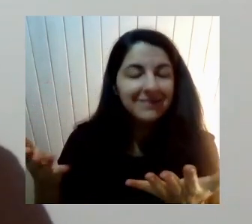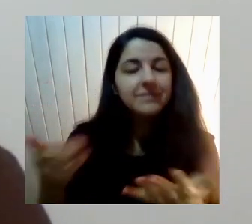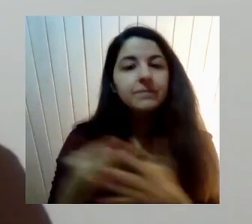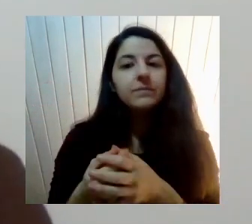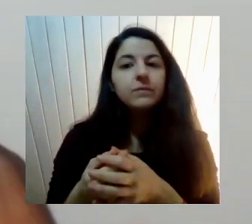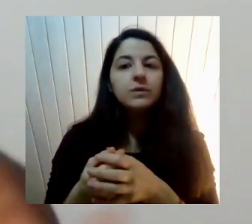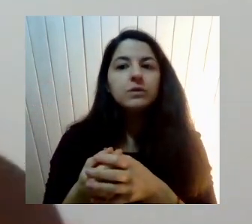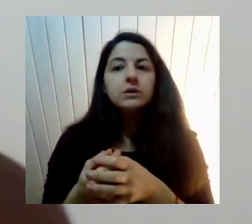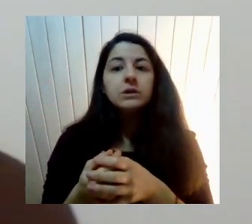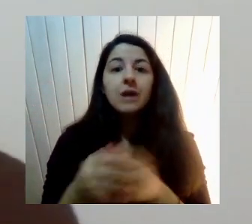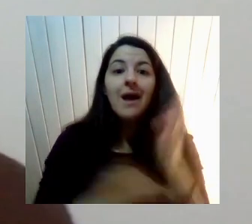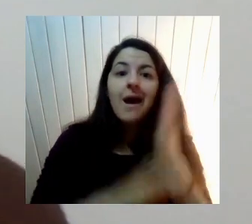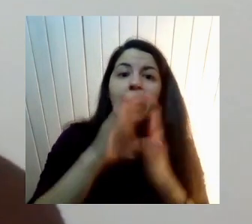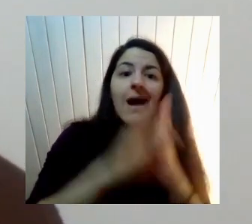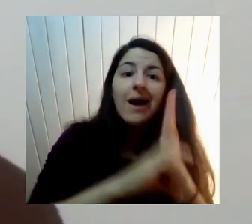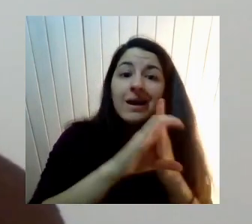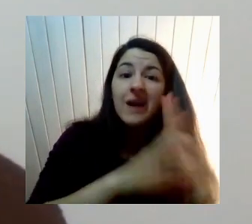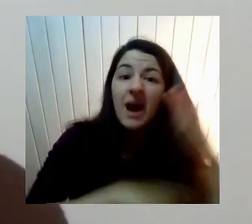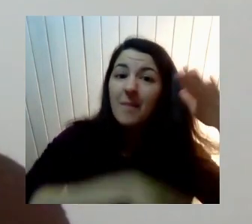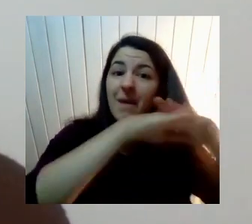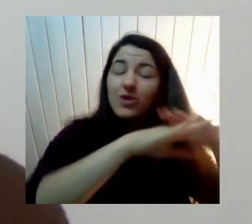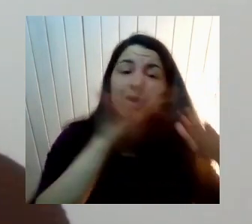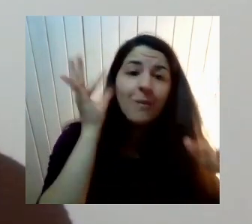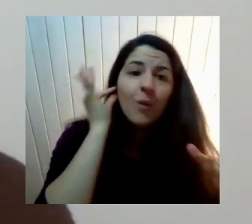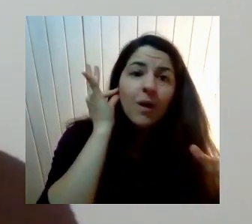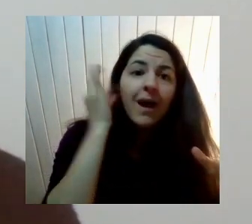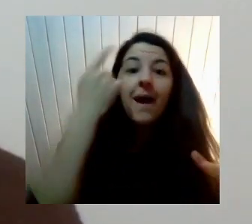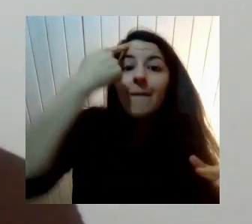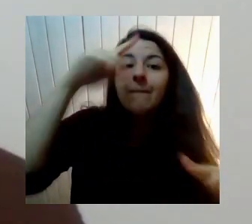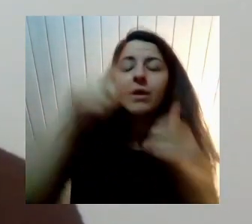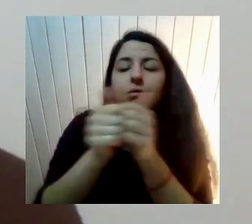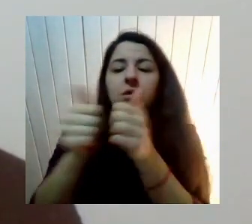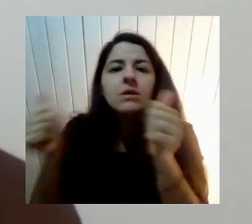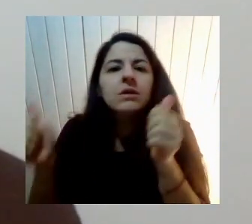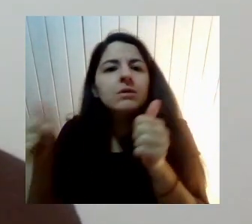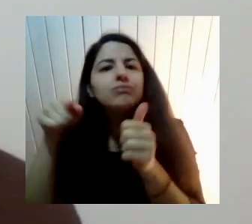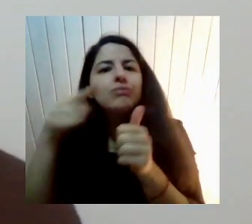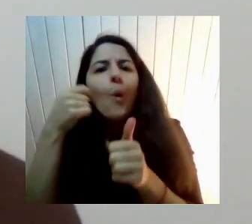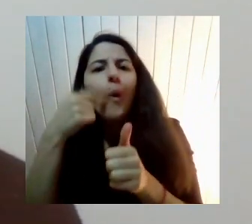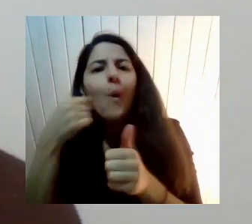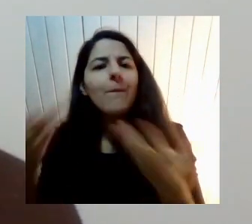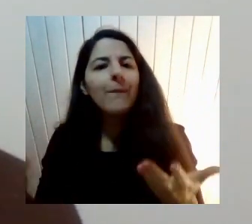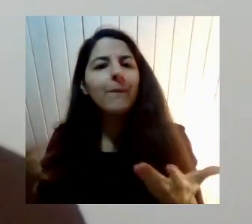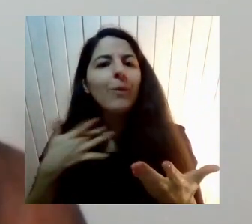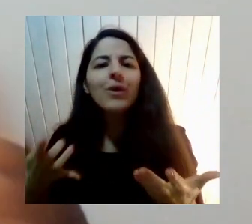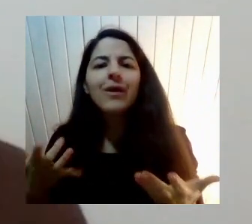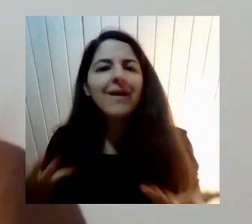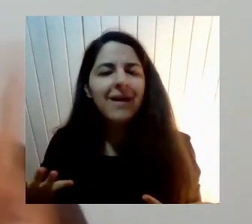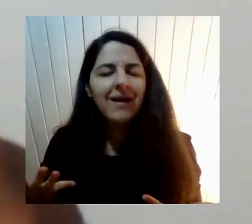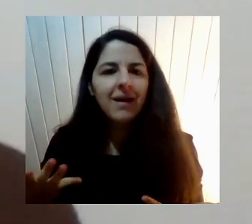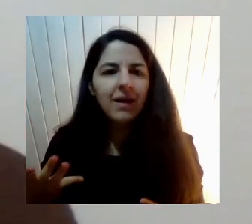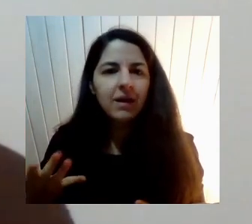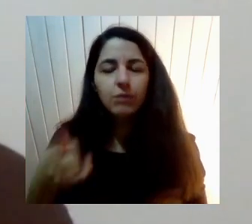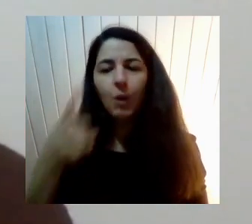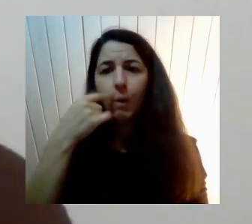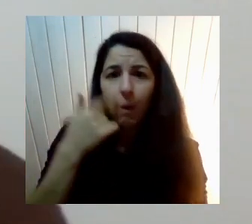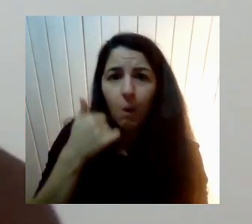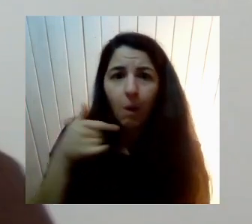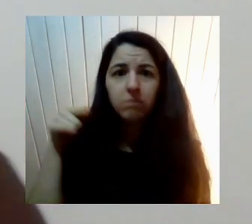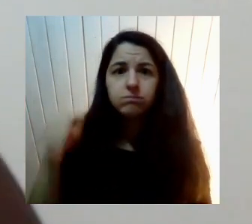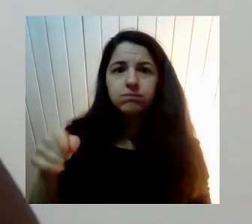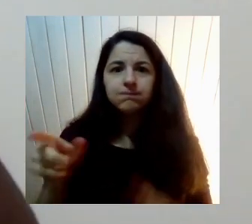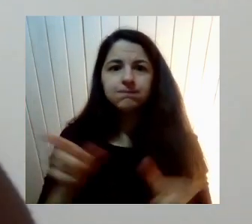Feminizada No tiene representatividad En la jerarquía Porque en el fondo Los hombres Son los que estuvieran Entre comillas Más